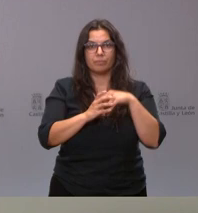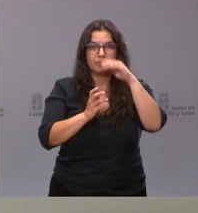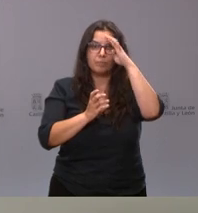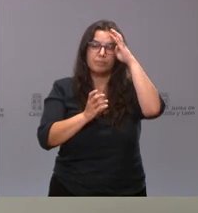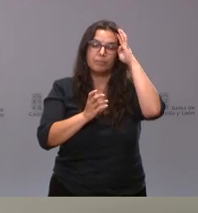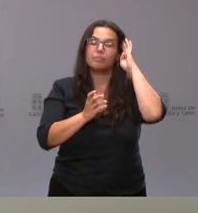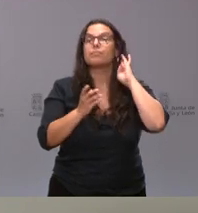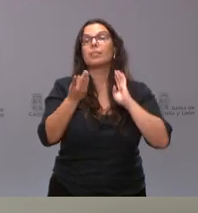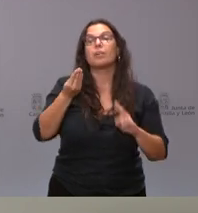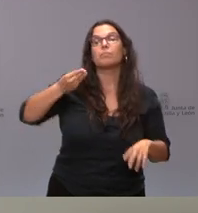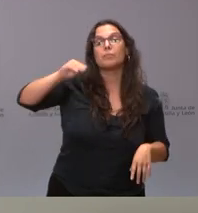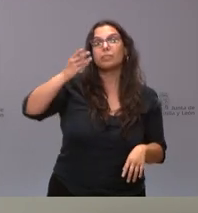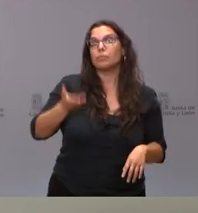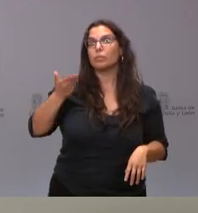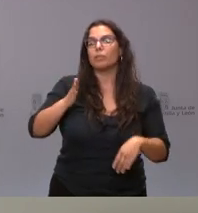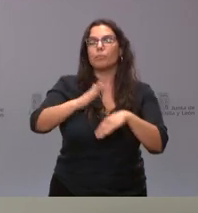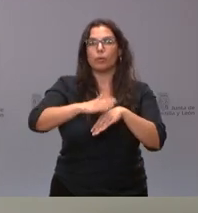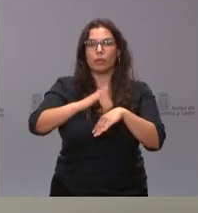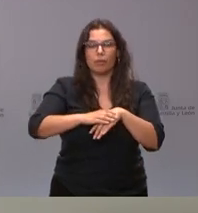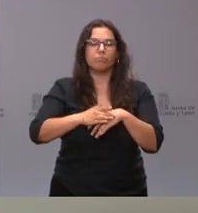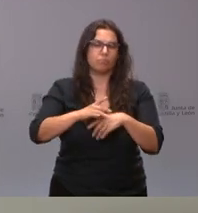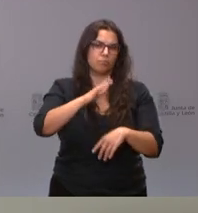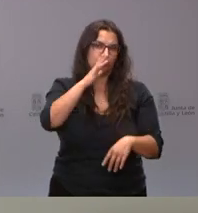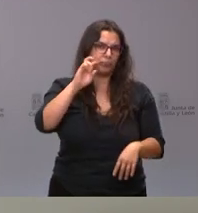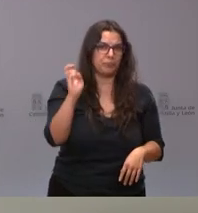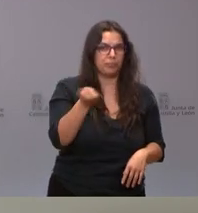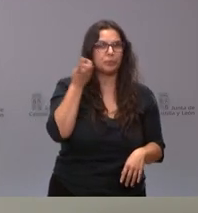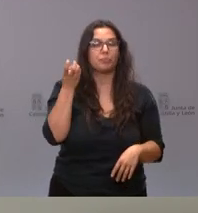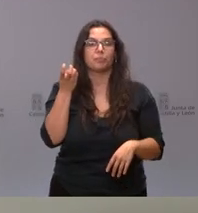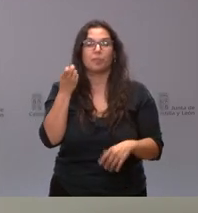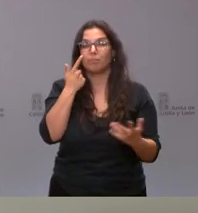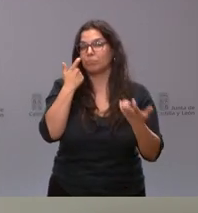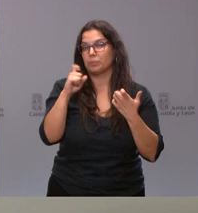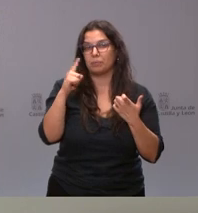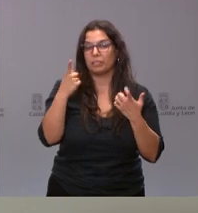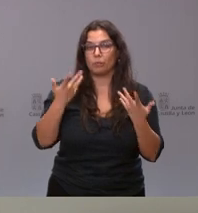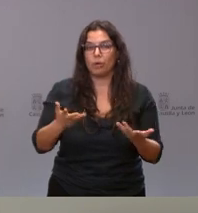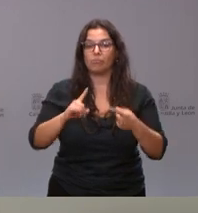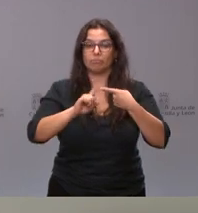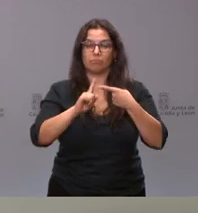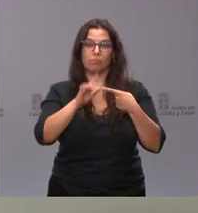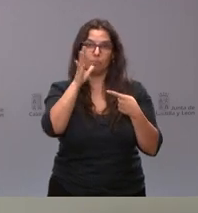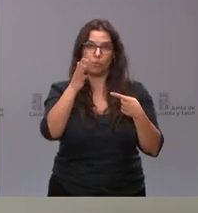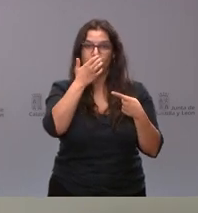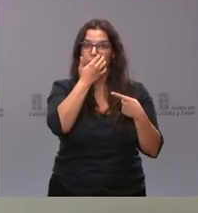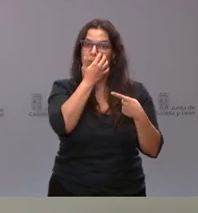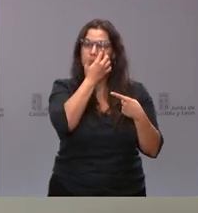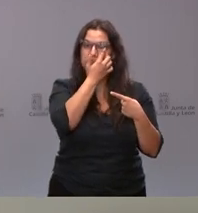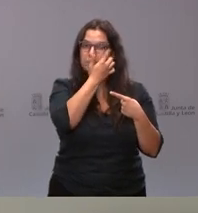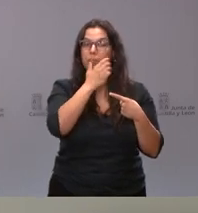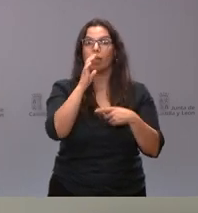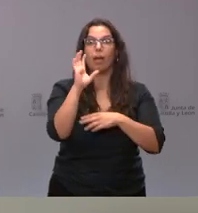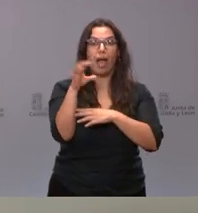incremento? Pues son varias. Quizá por destacar las más relevantes de ellas, primero es el aumento en el número de